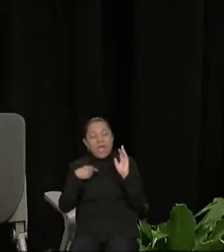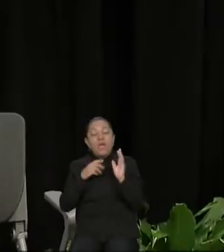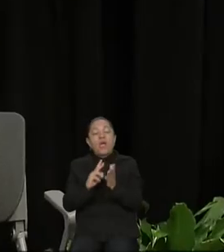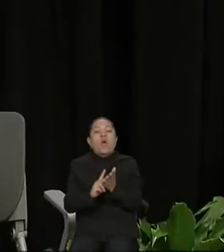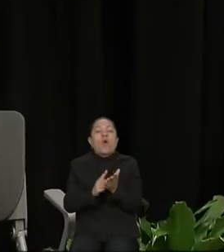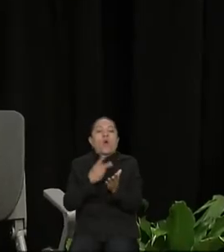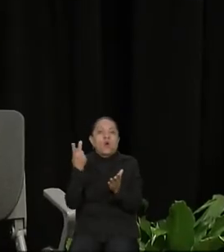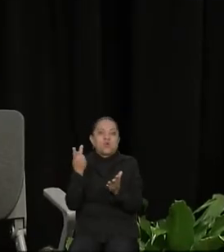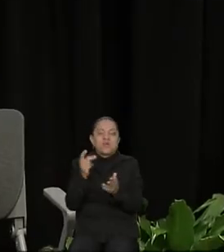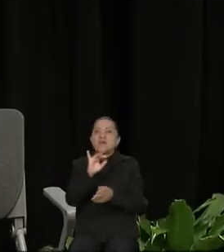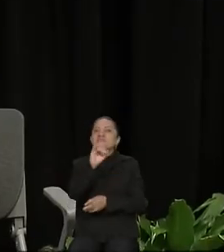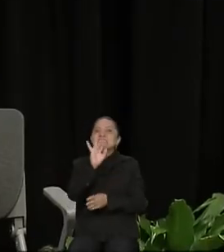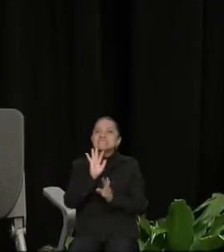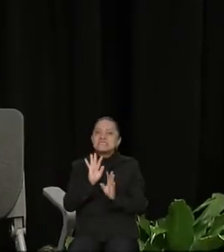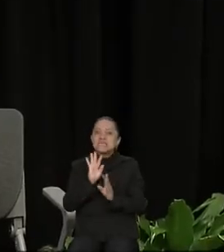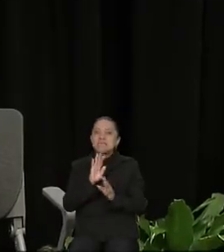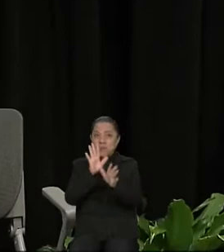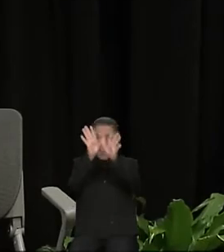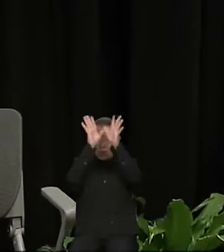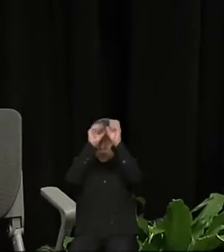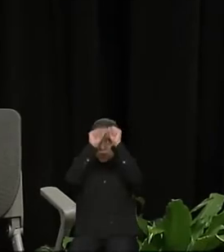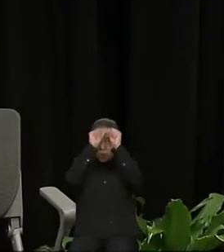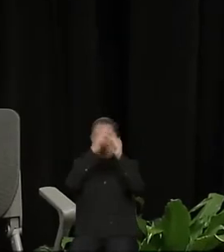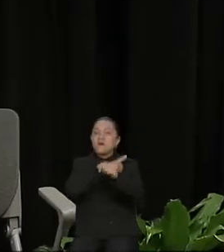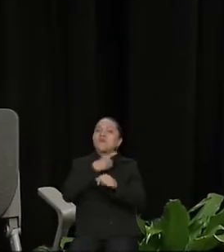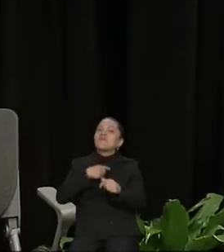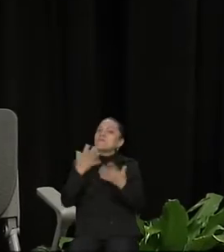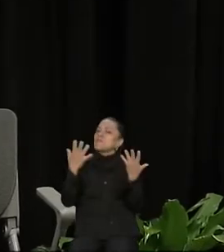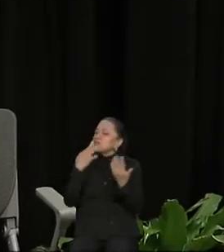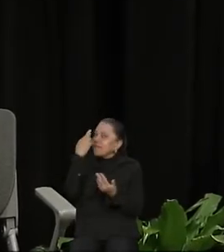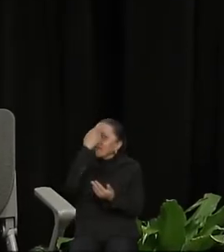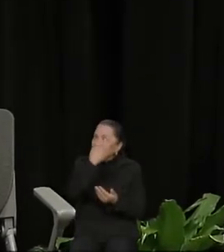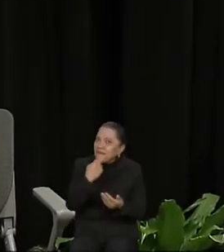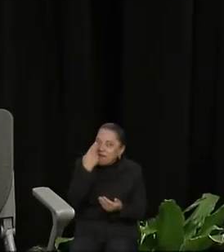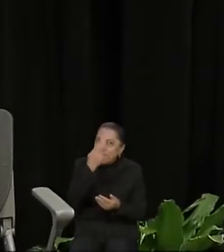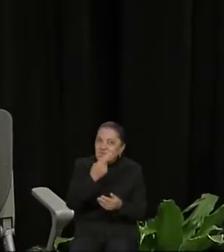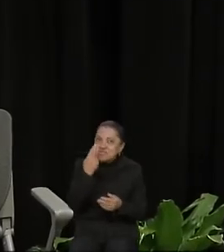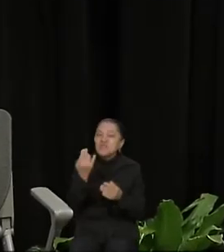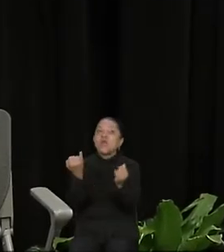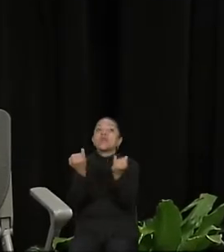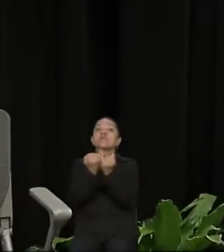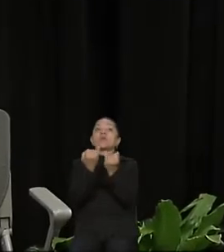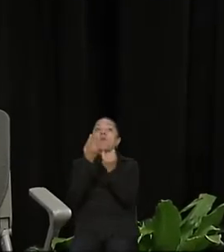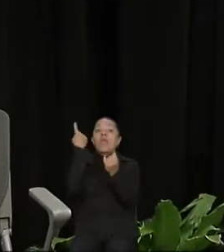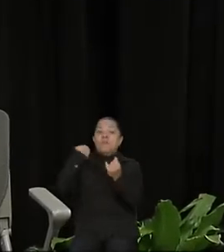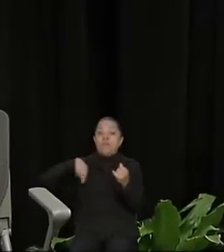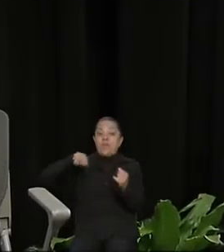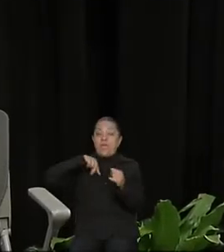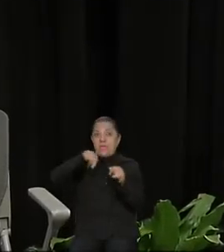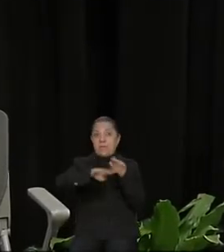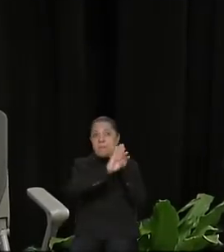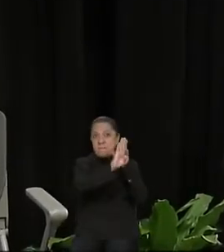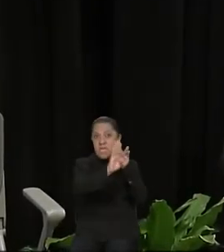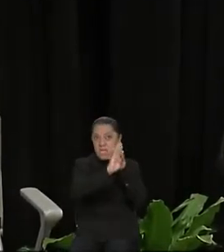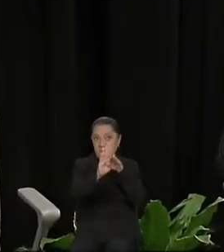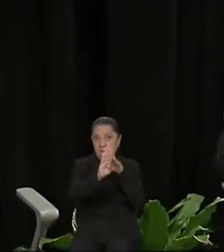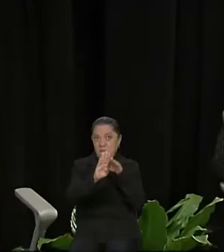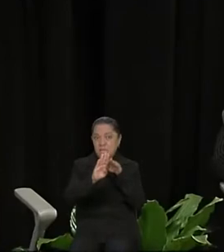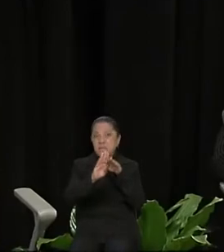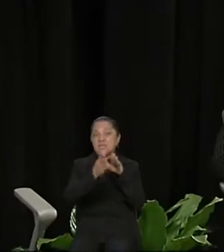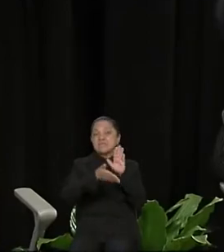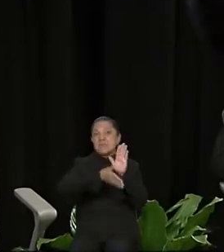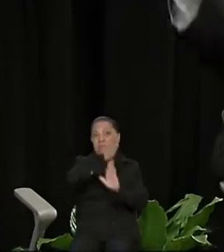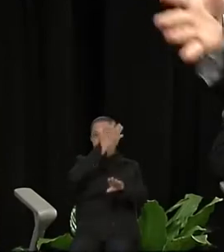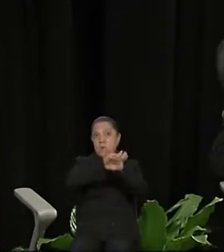siendo congruentes tendremos que hacer una revisión tanto para nuestros migrantes, nuestros paisanos, que van hacia Estados Unidos,